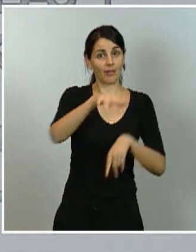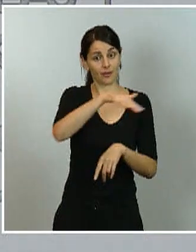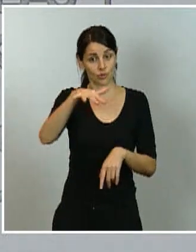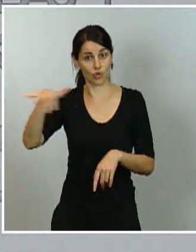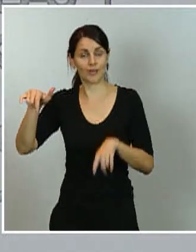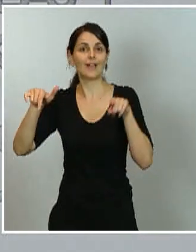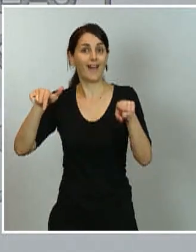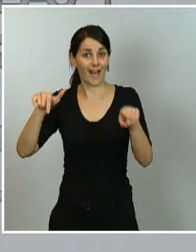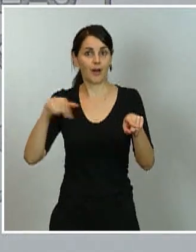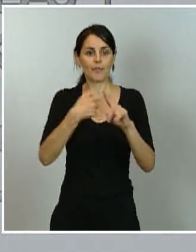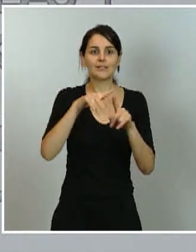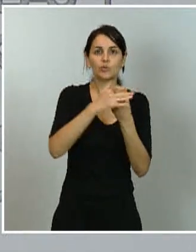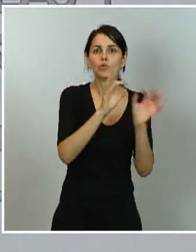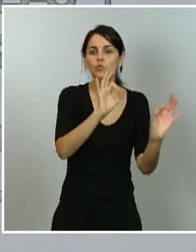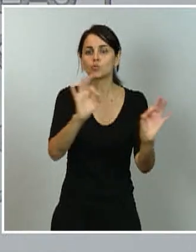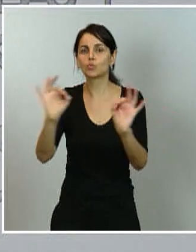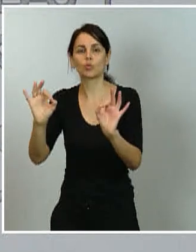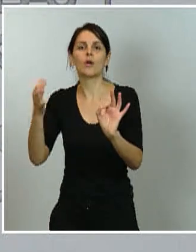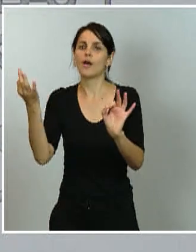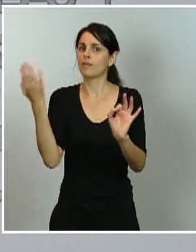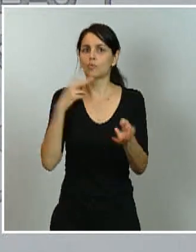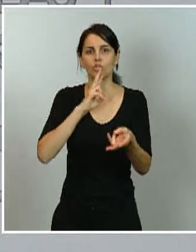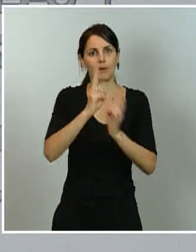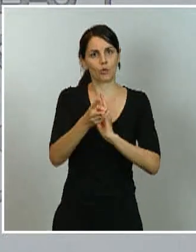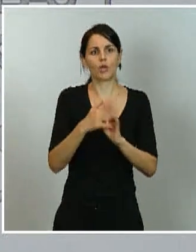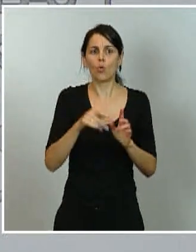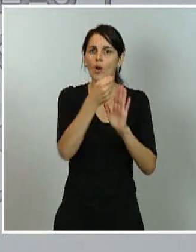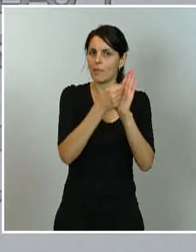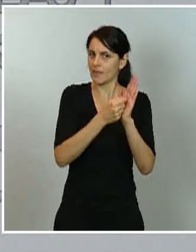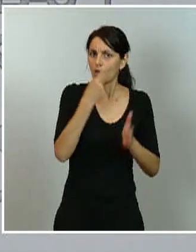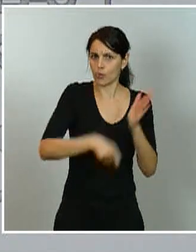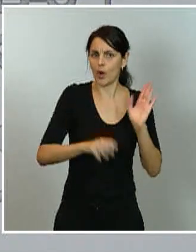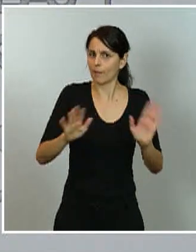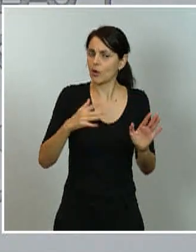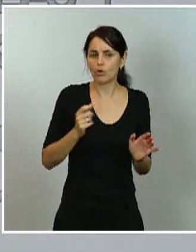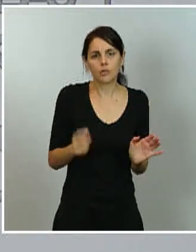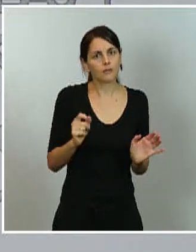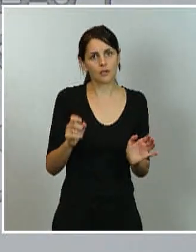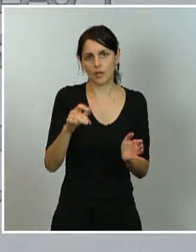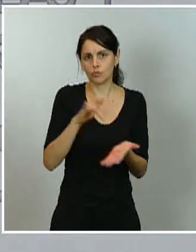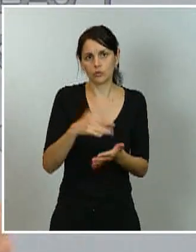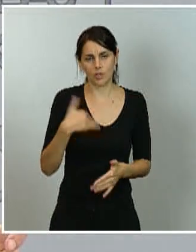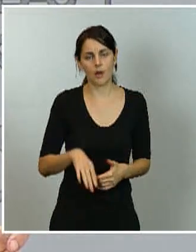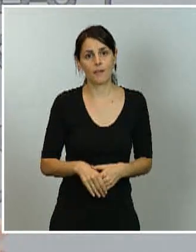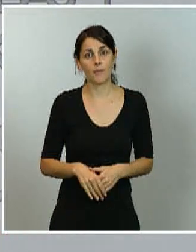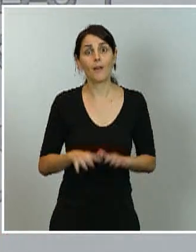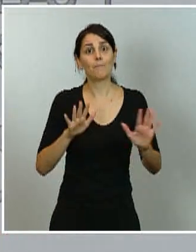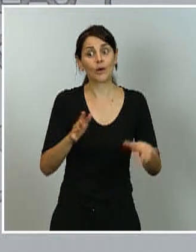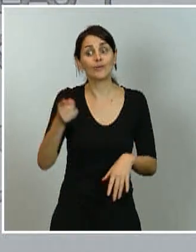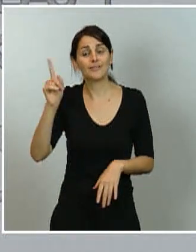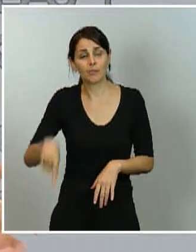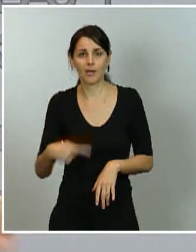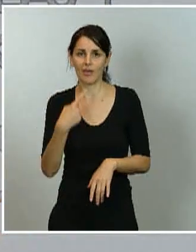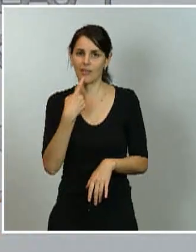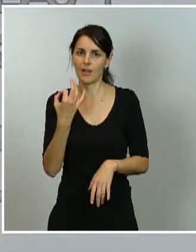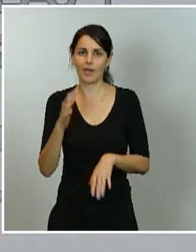con unas medidas que son duras, pero son las adecuadas. Pero también he dicho que hay que actuar mucho antes, como